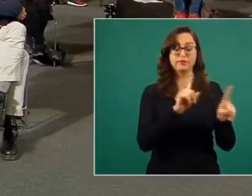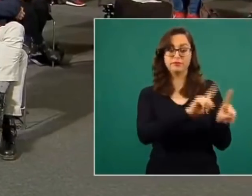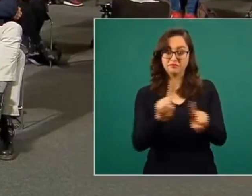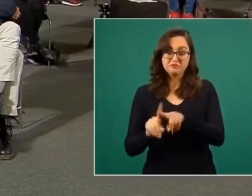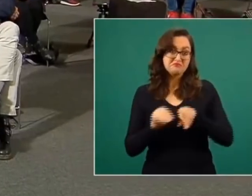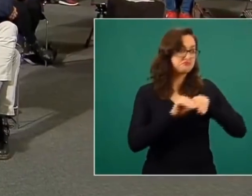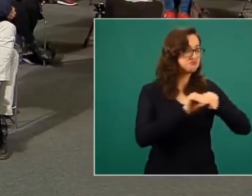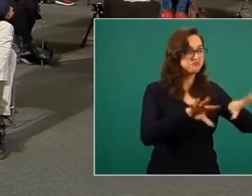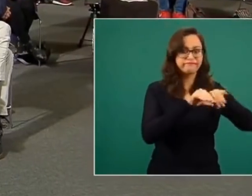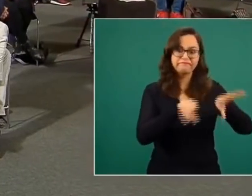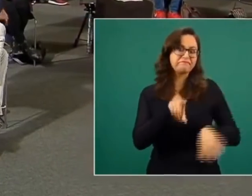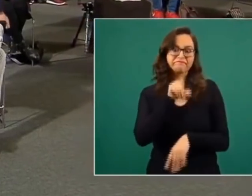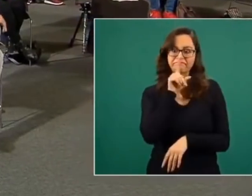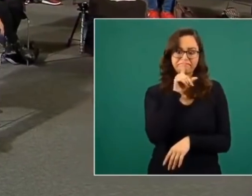medios.